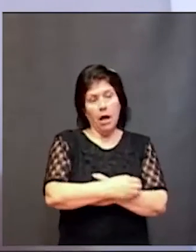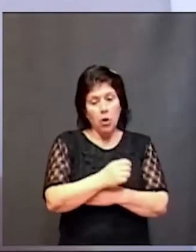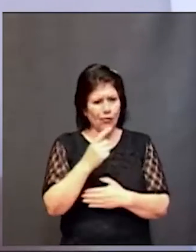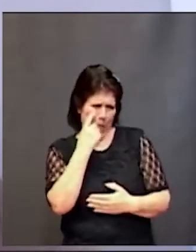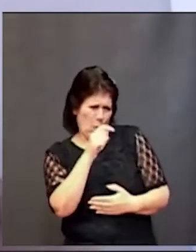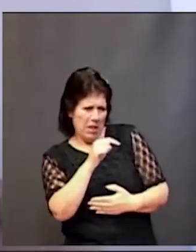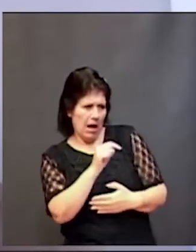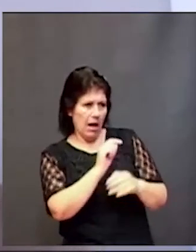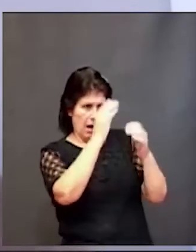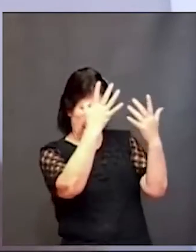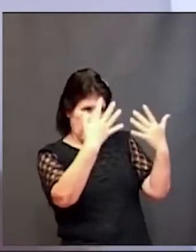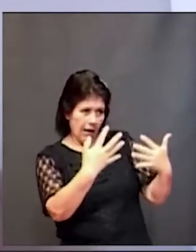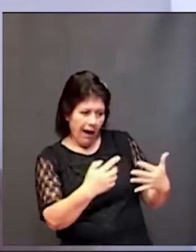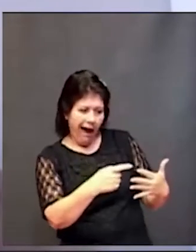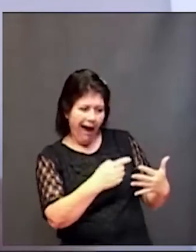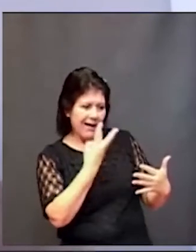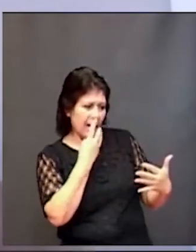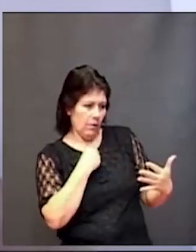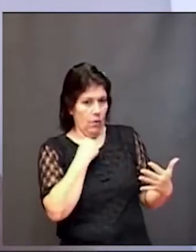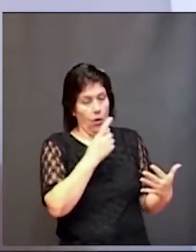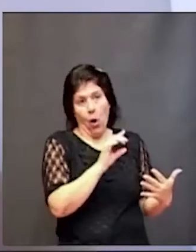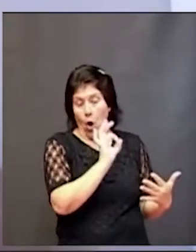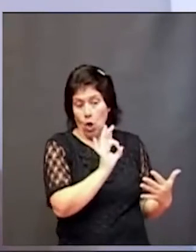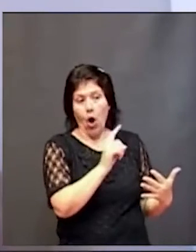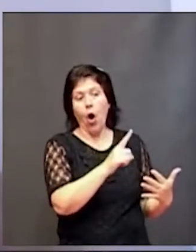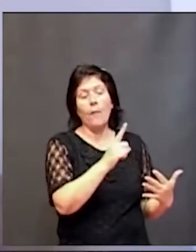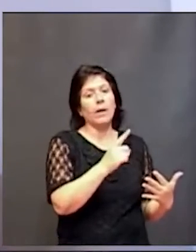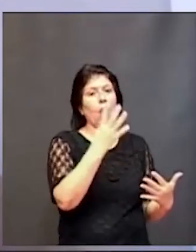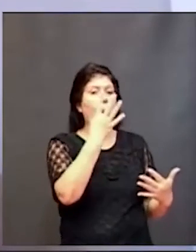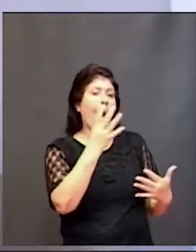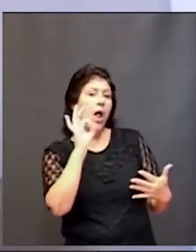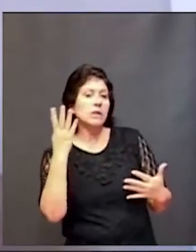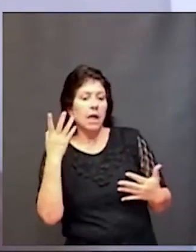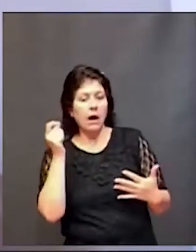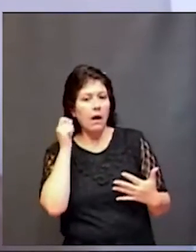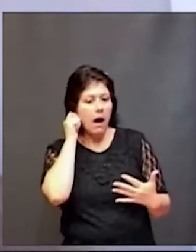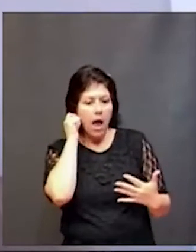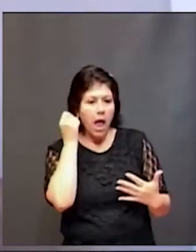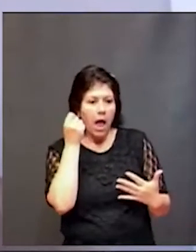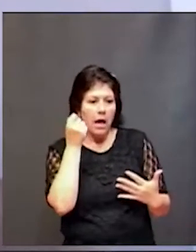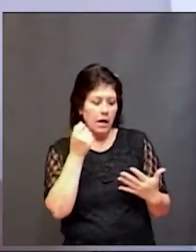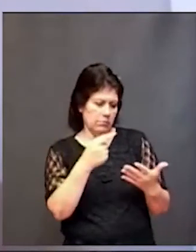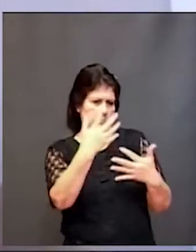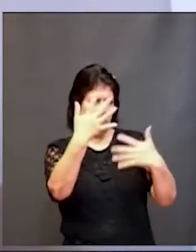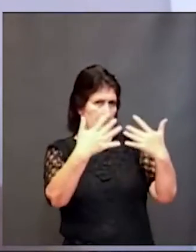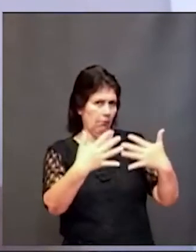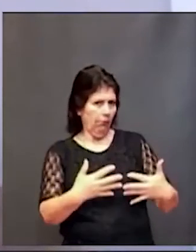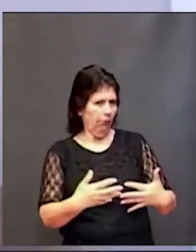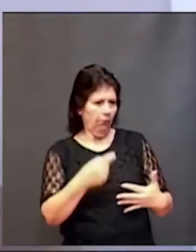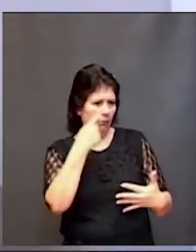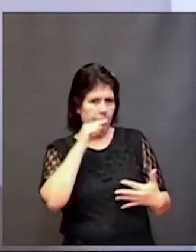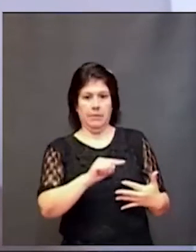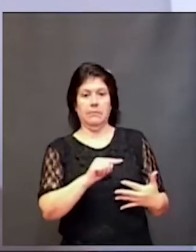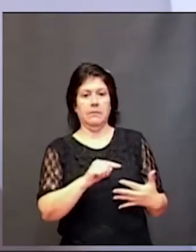a los 4 años 5 y no sabe contar o no reconoce números y lo enseñamos algo está pasando